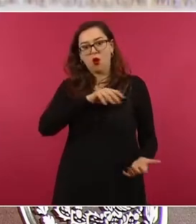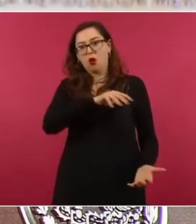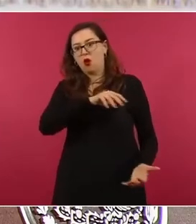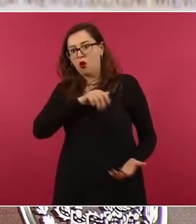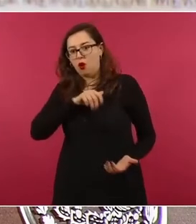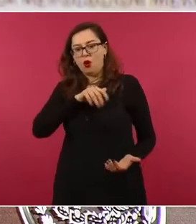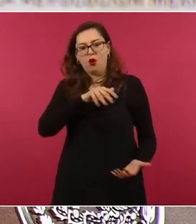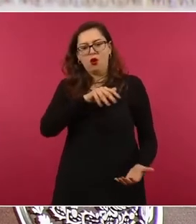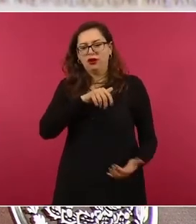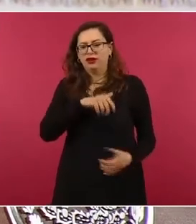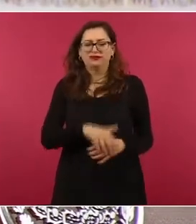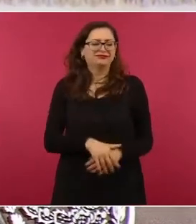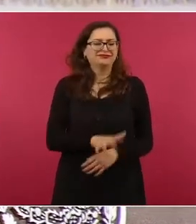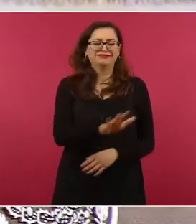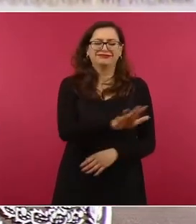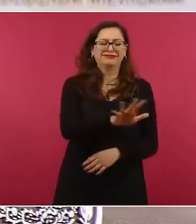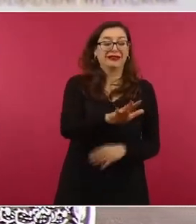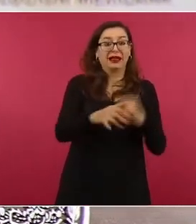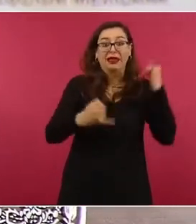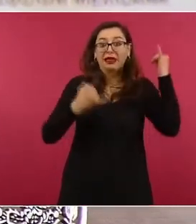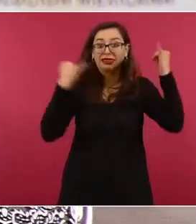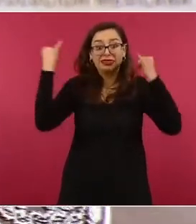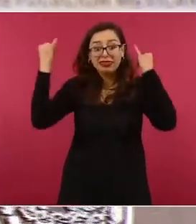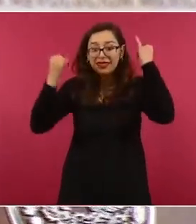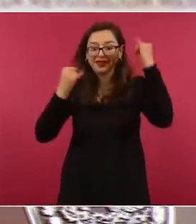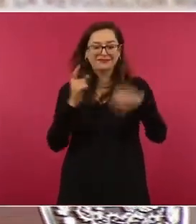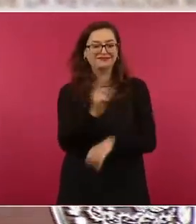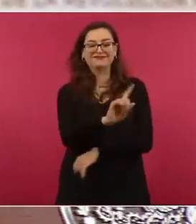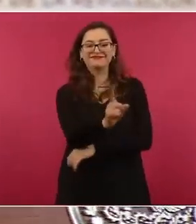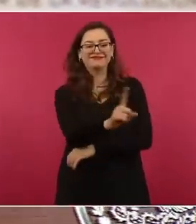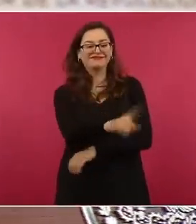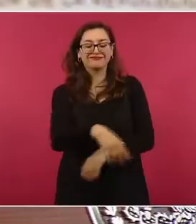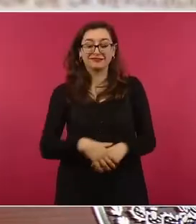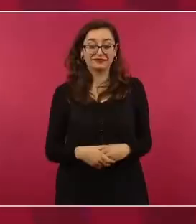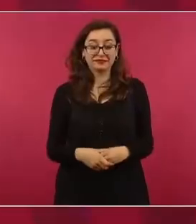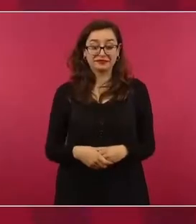No, es que la corrupción